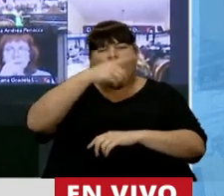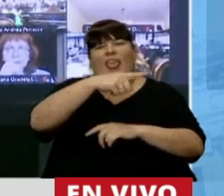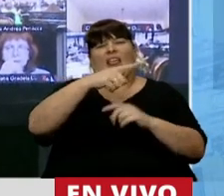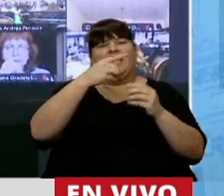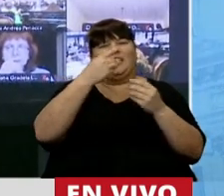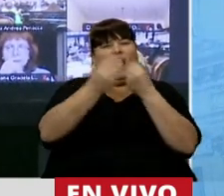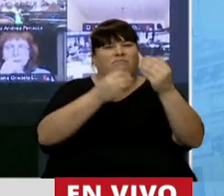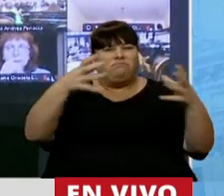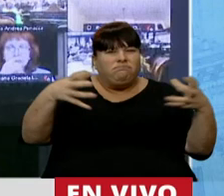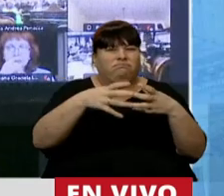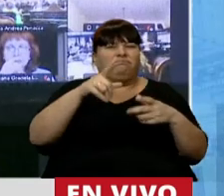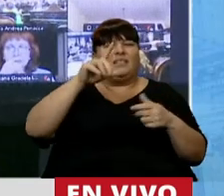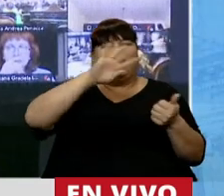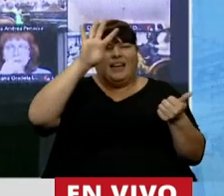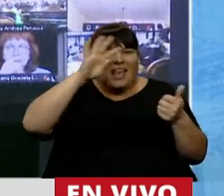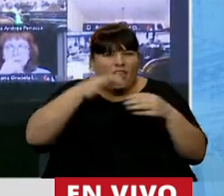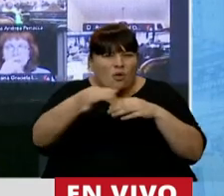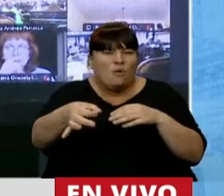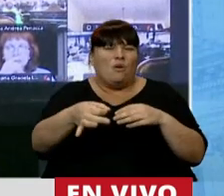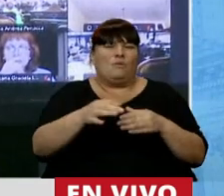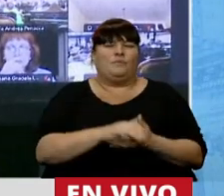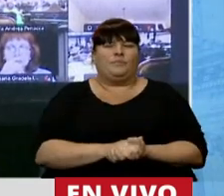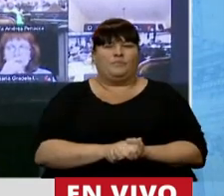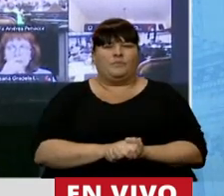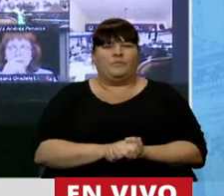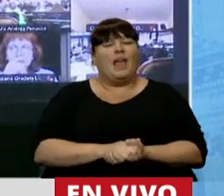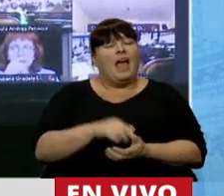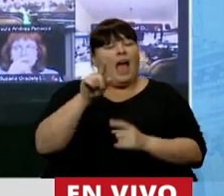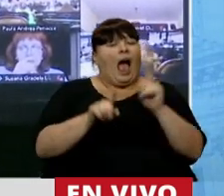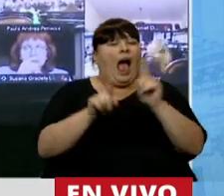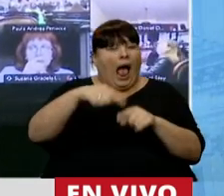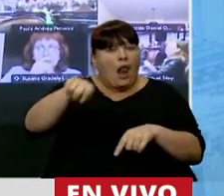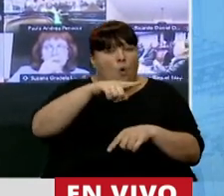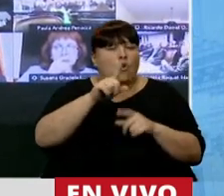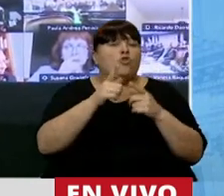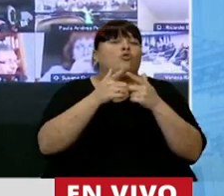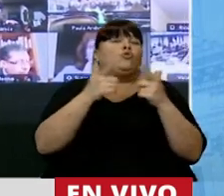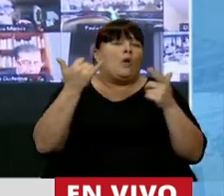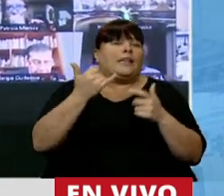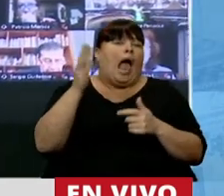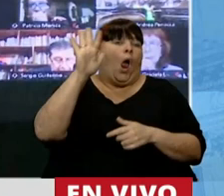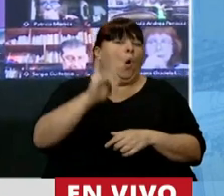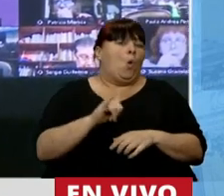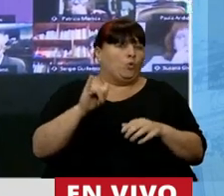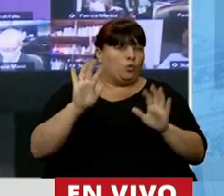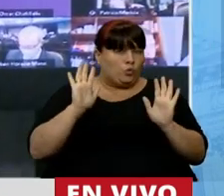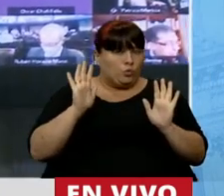asentamientos, a las comunidades originarias. Ahí donde algunos tienen la suerte de tener energía eléctrica,